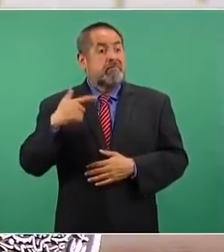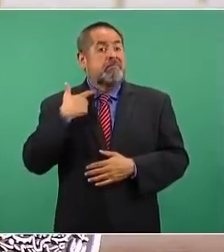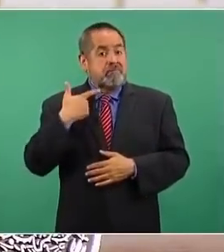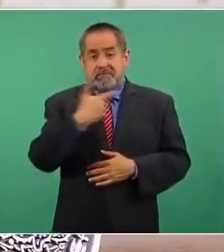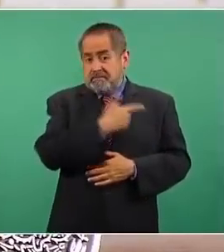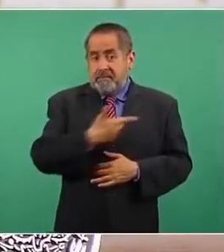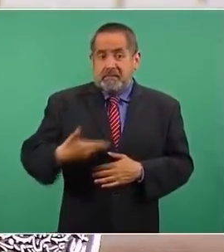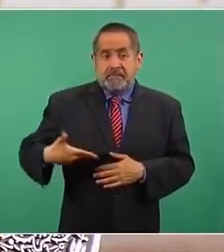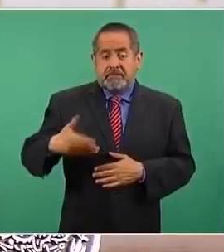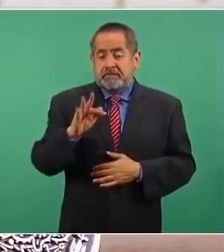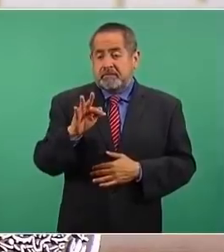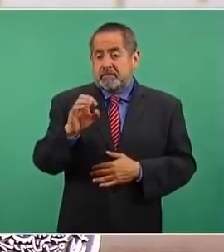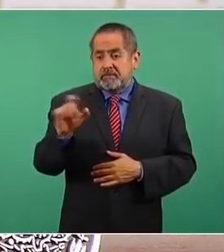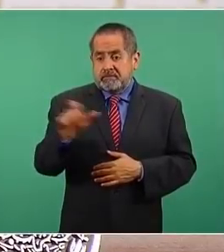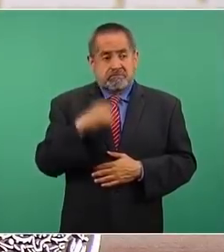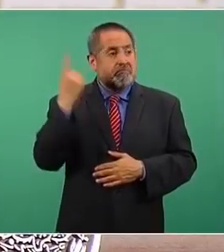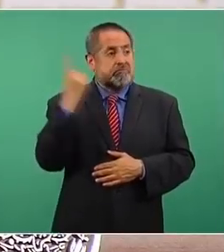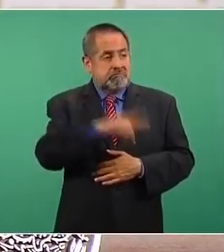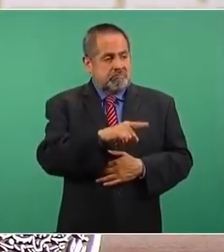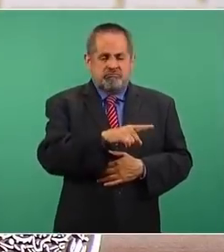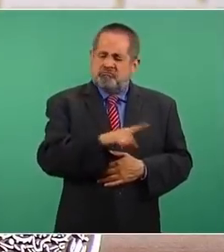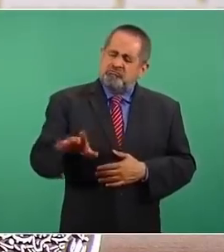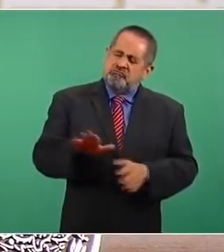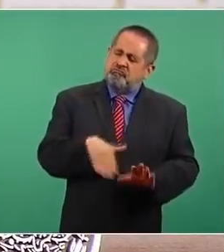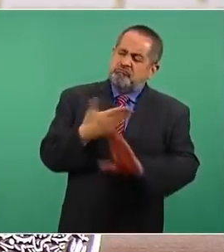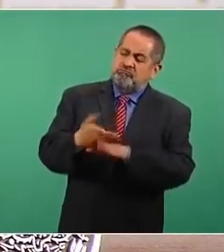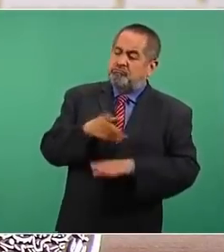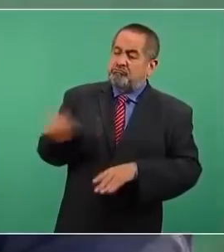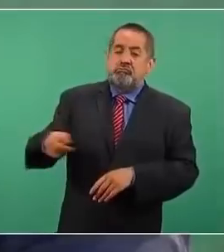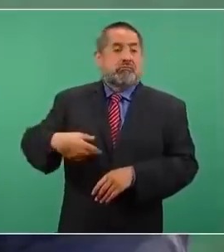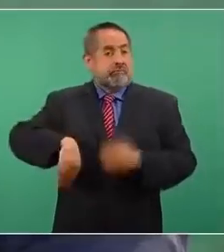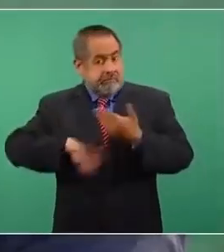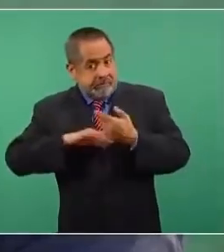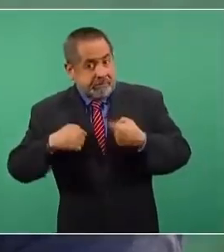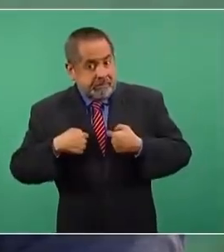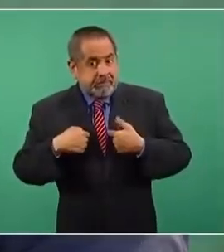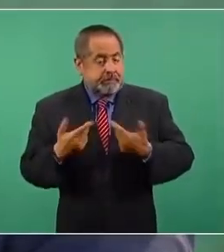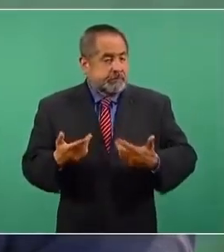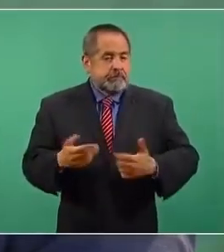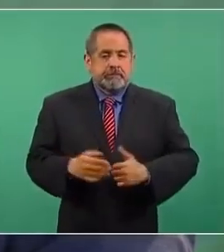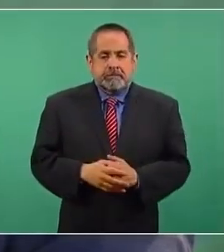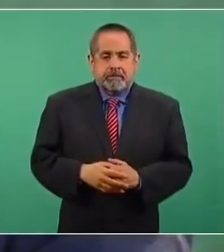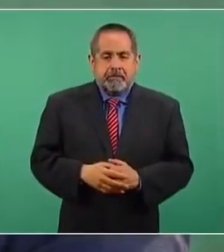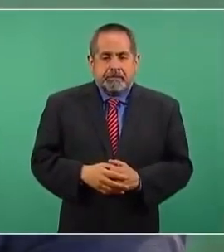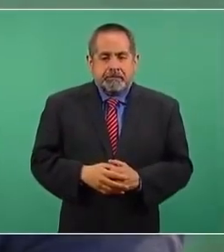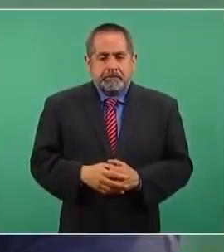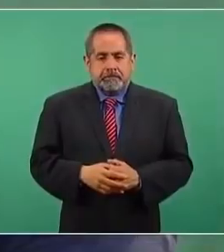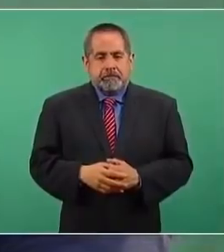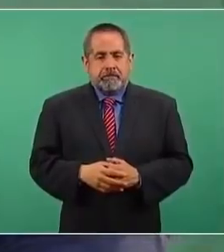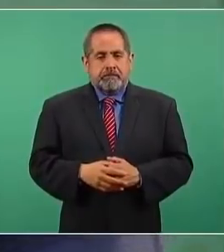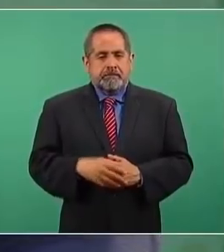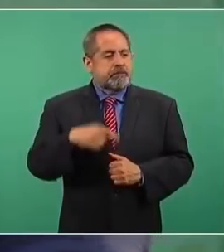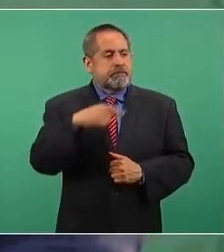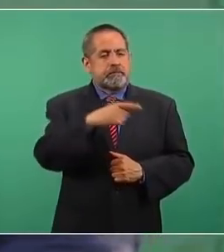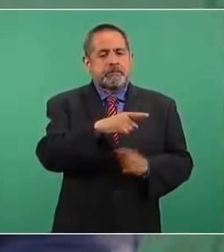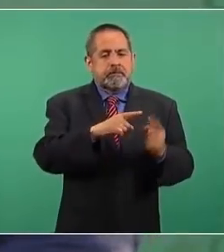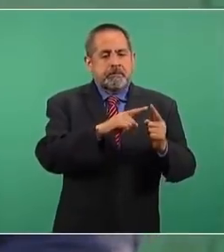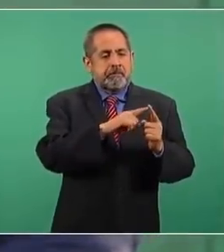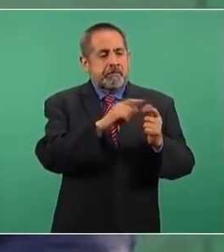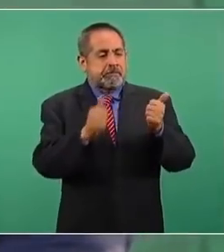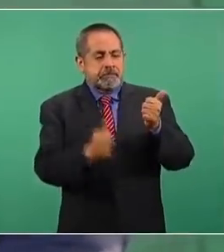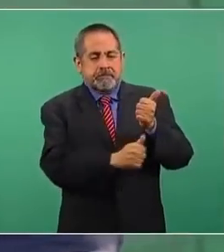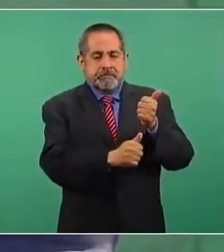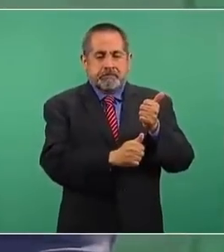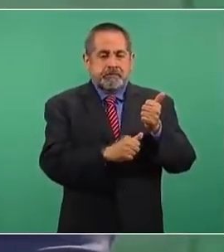y como era como su empleado el presidente de la